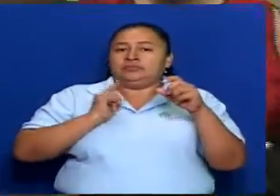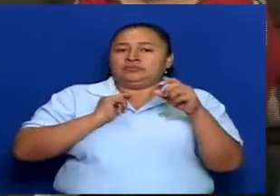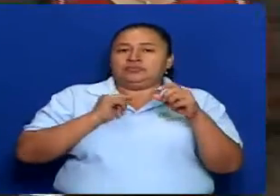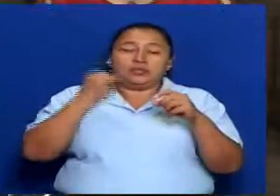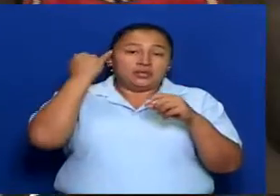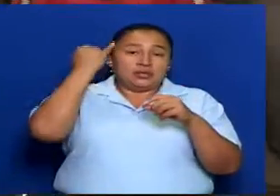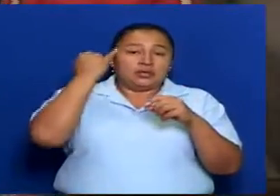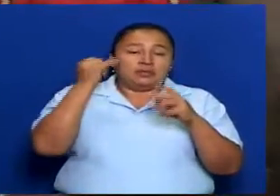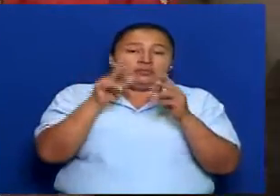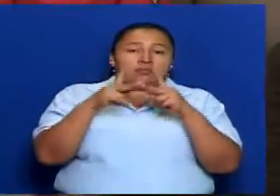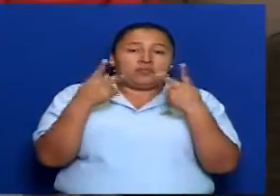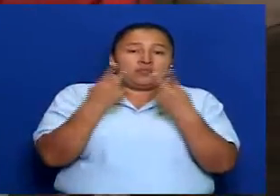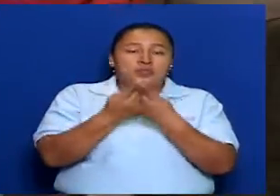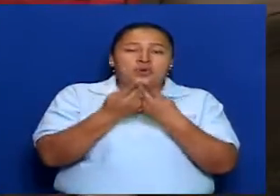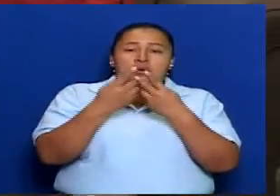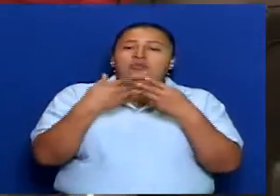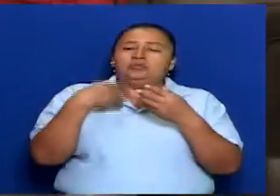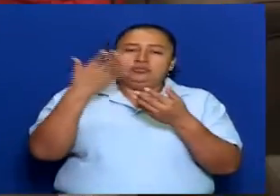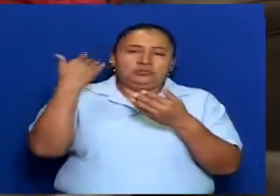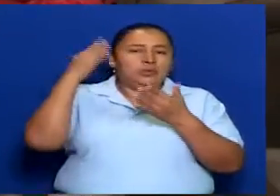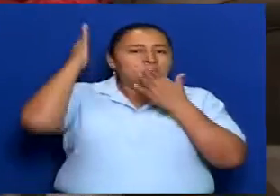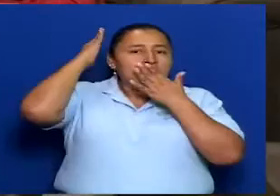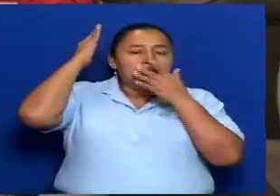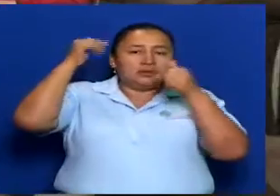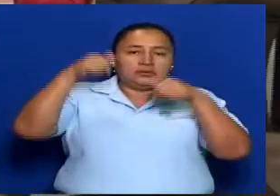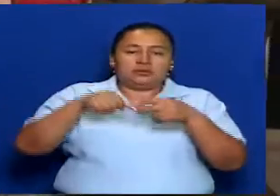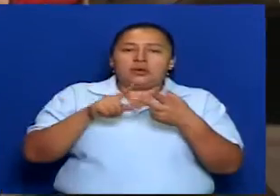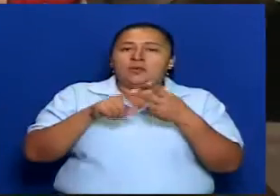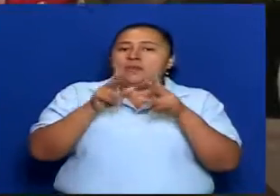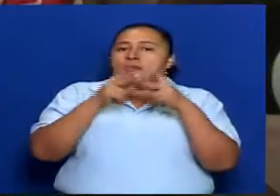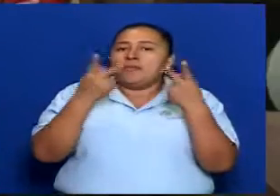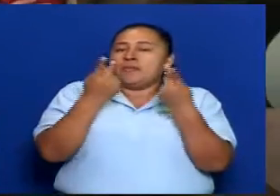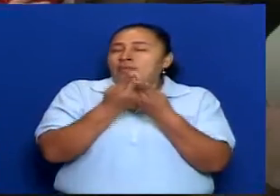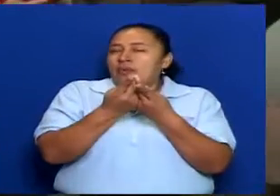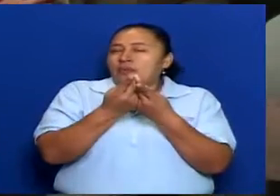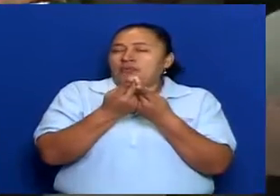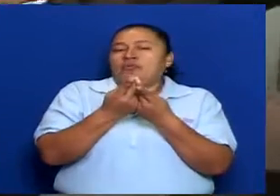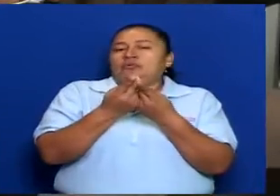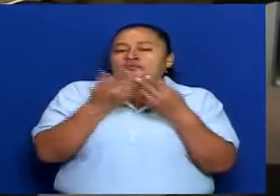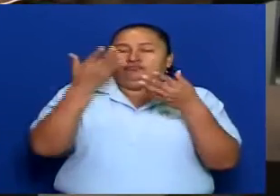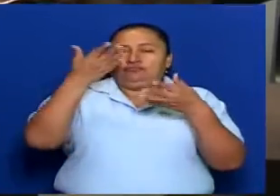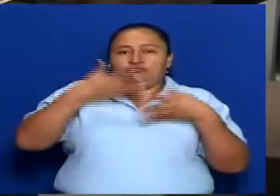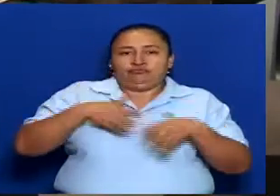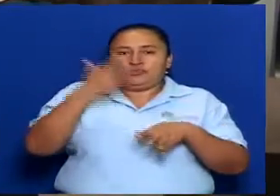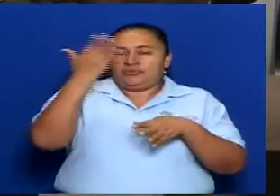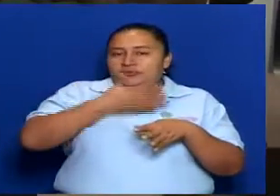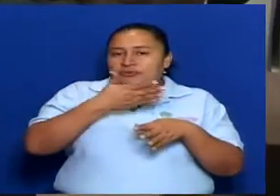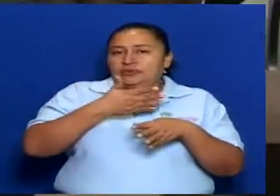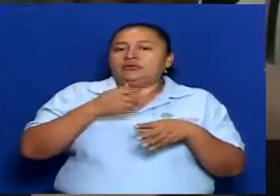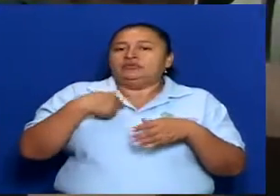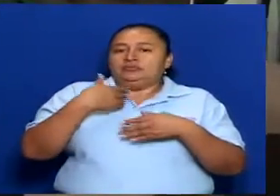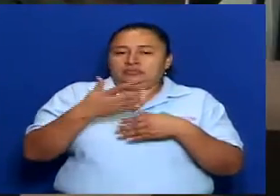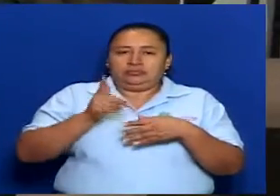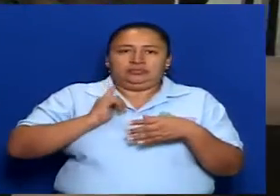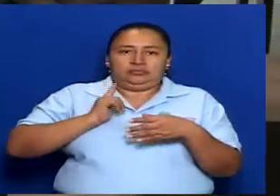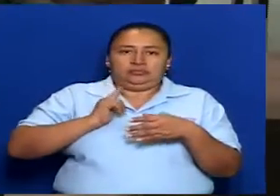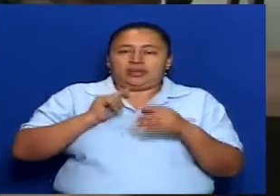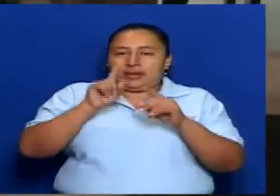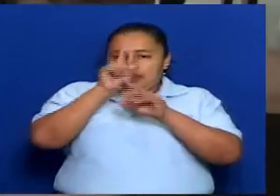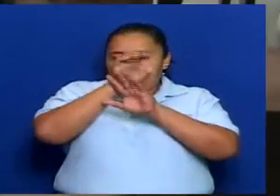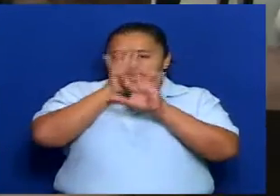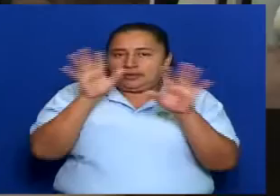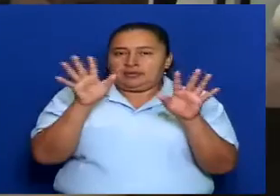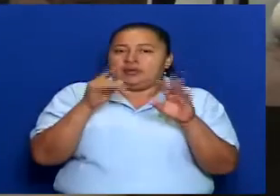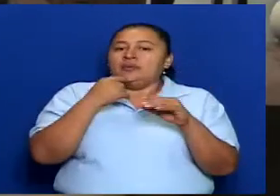que son los pueblos originarios, los pueblos afrodescendientes, deja el tema bastante y mucho más claro, y por eso